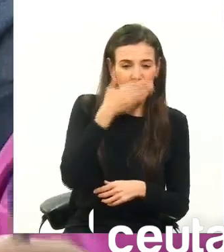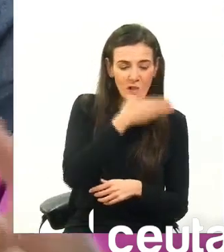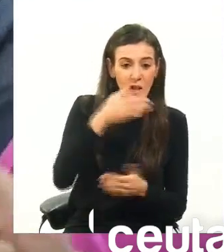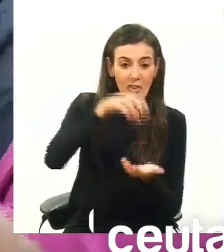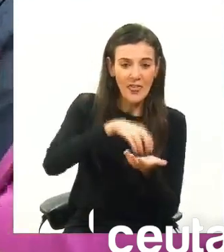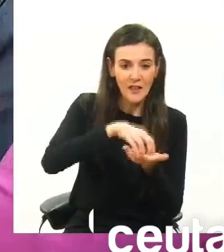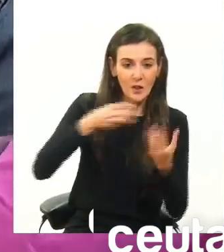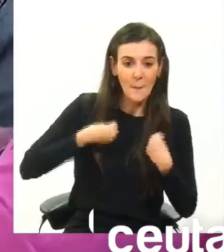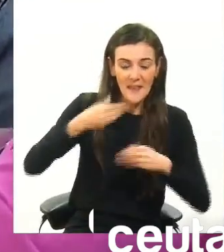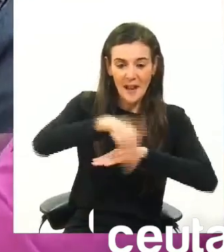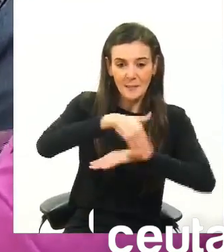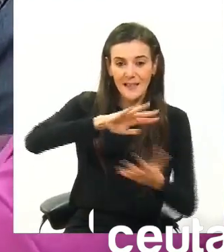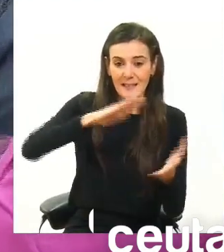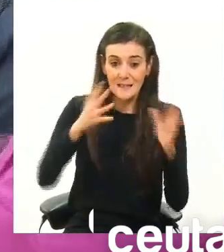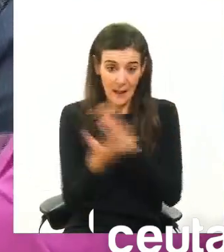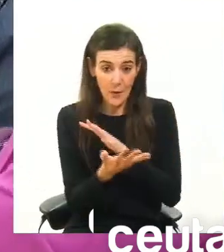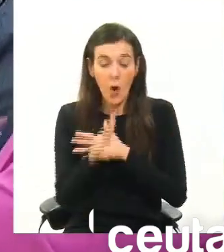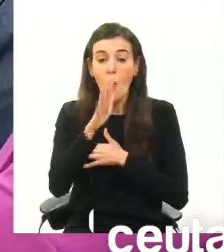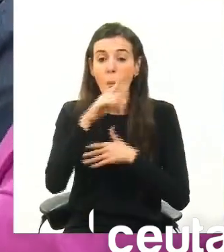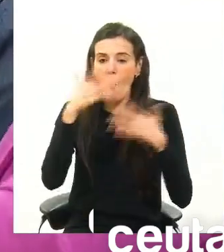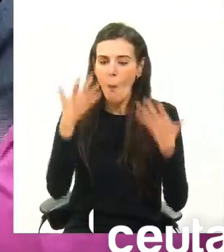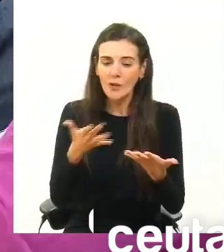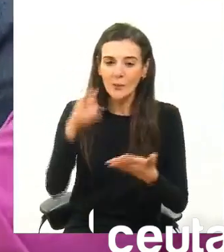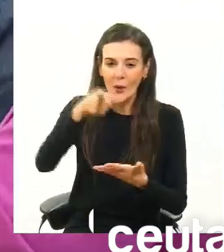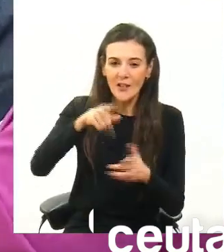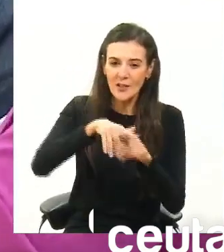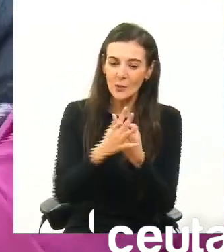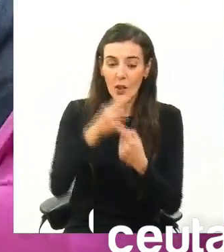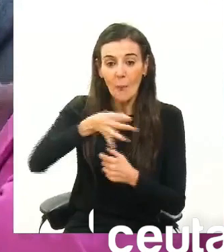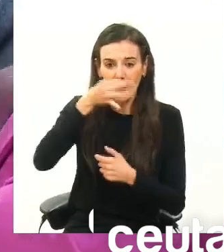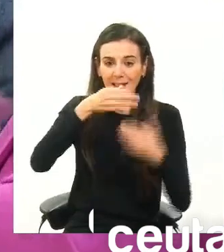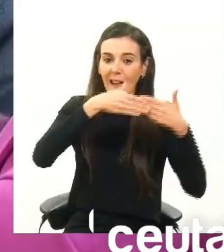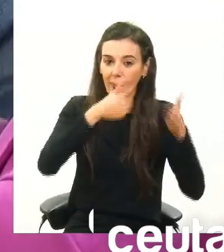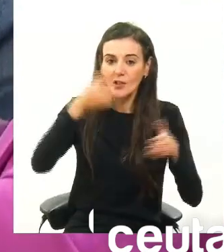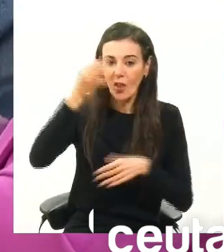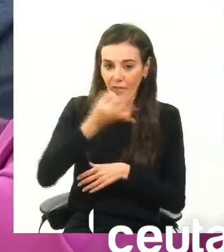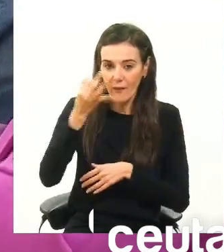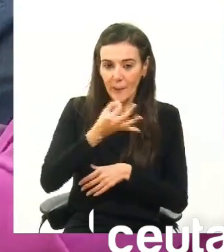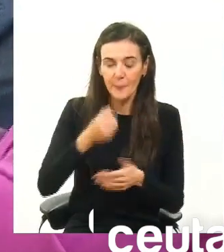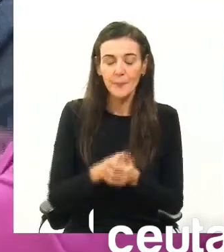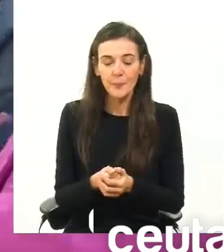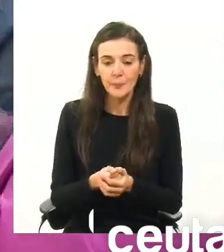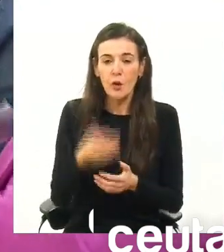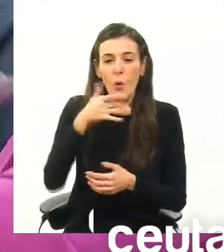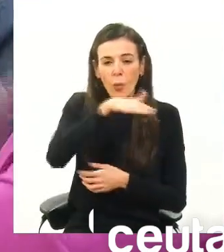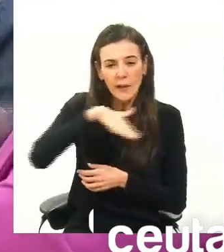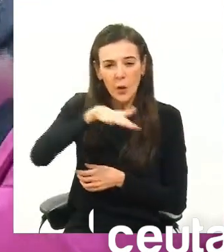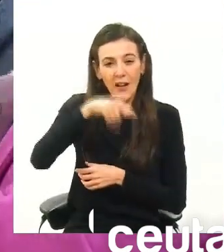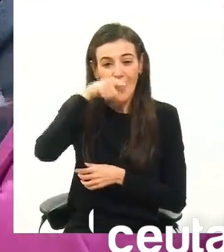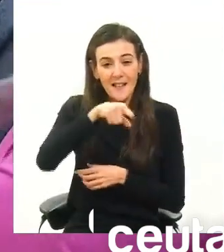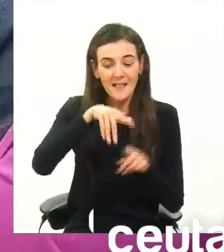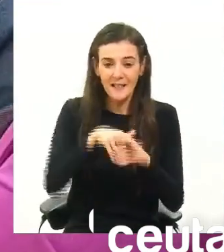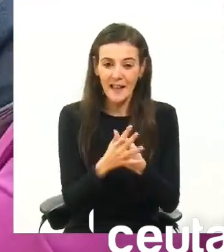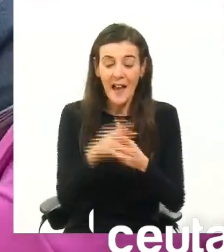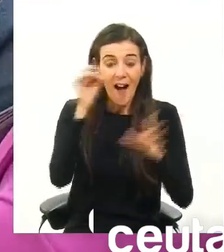de la vida de las barriadas y para ello deben de estar abiertos por la tarde. Tiene que ser un lugar donde se